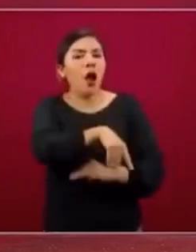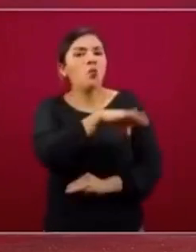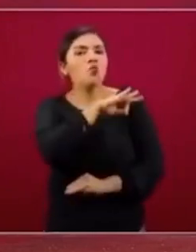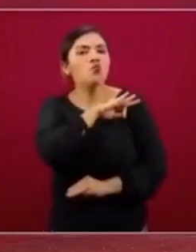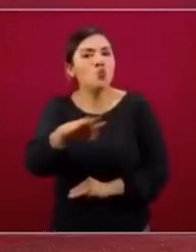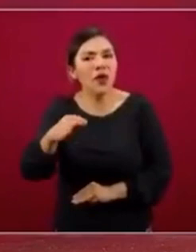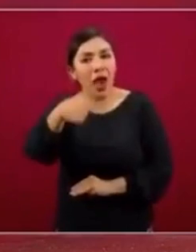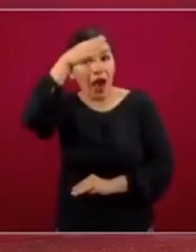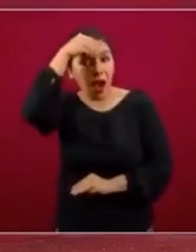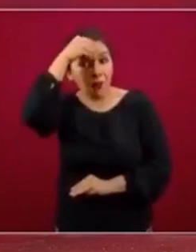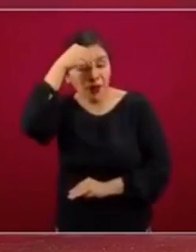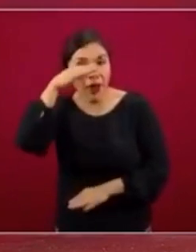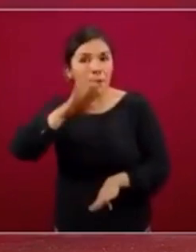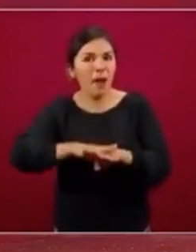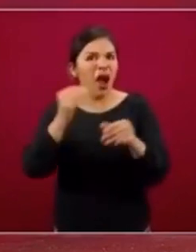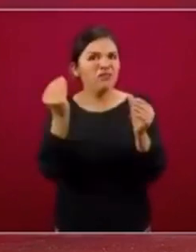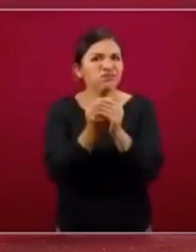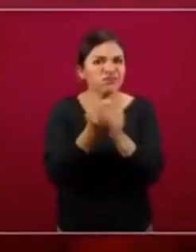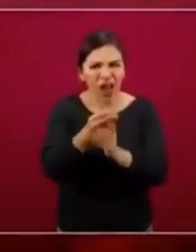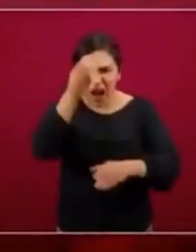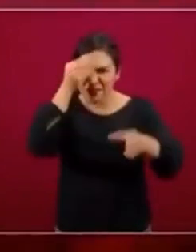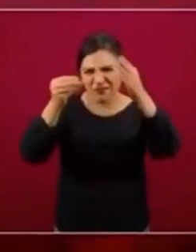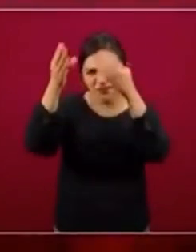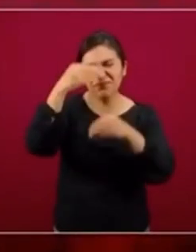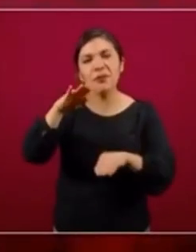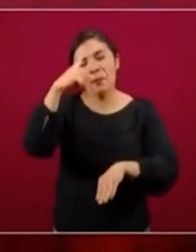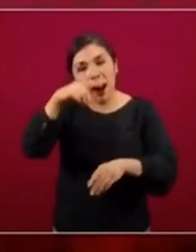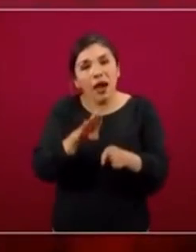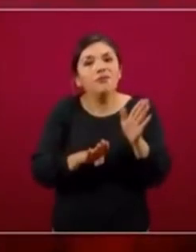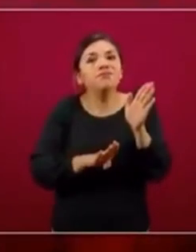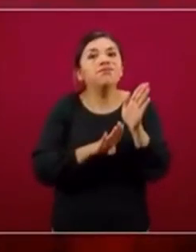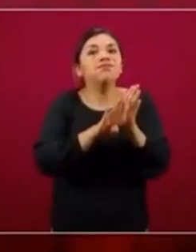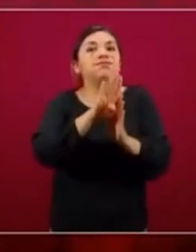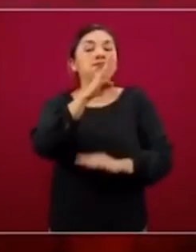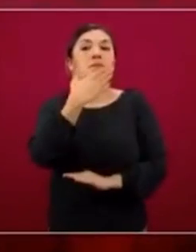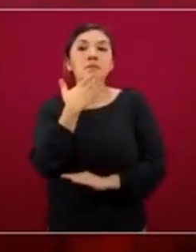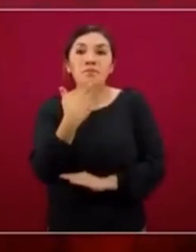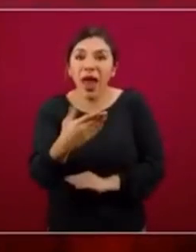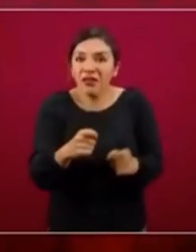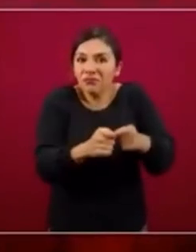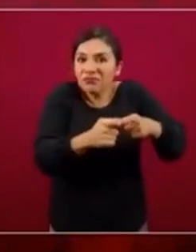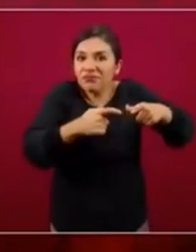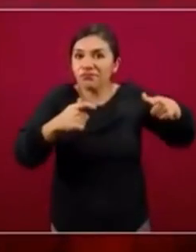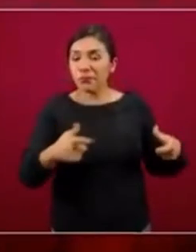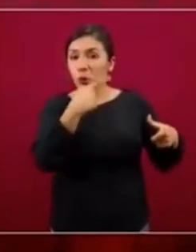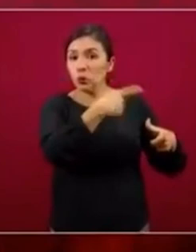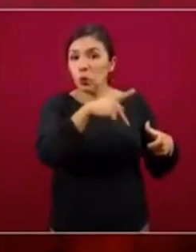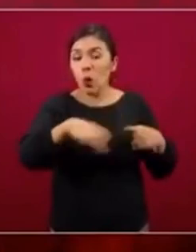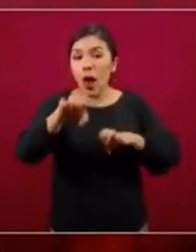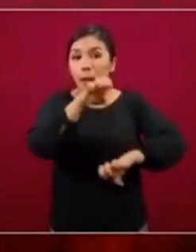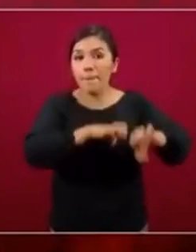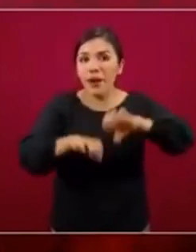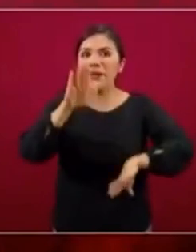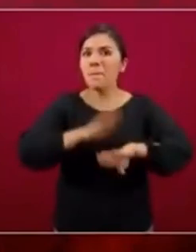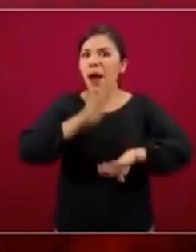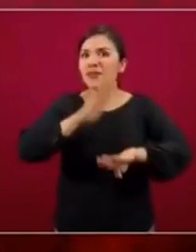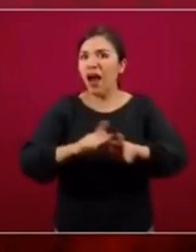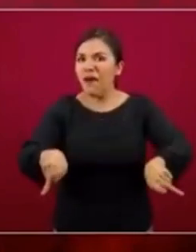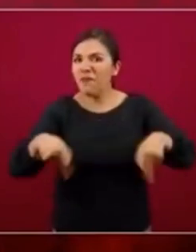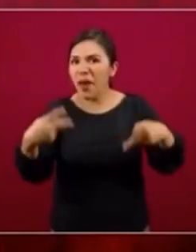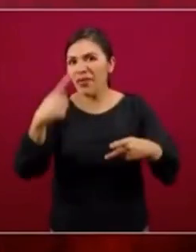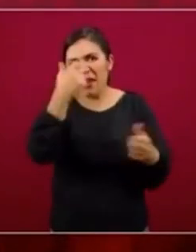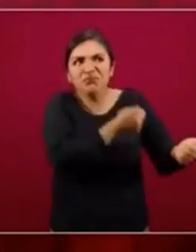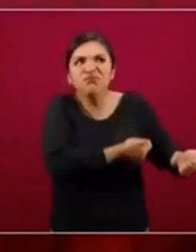permitan aprender o capacitarse, emprender, crecer, incrementar sus